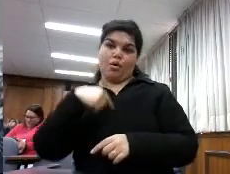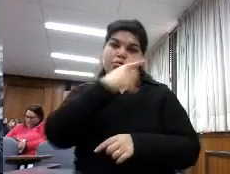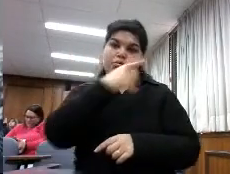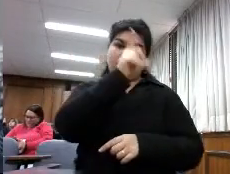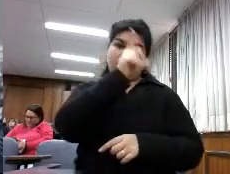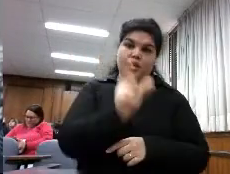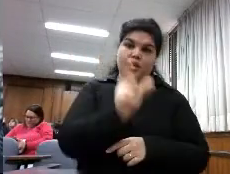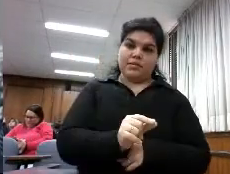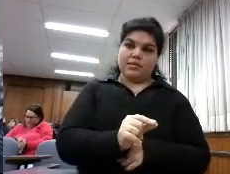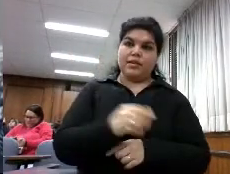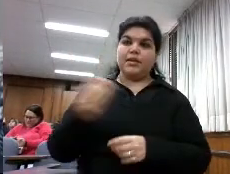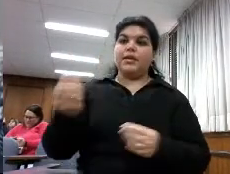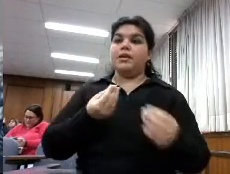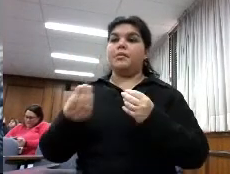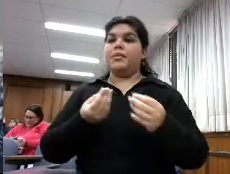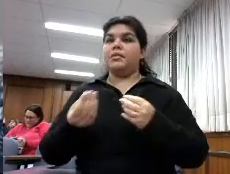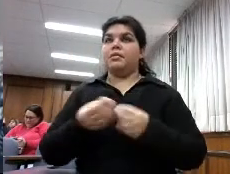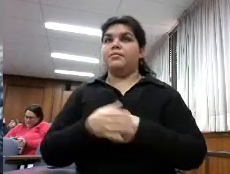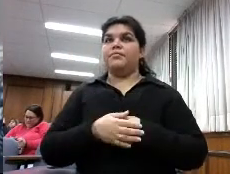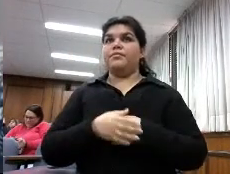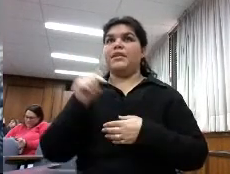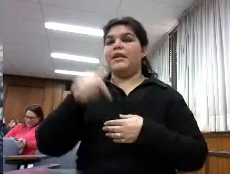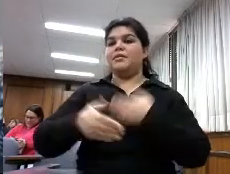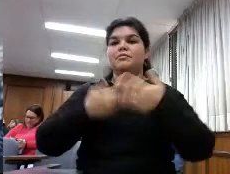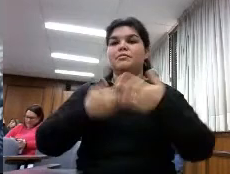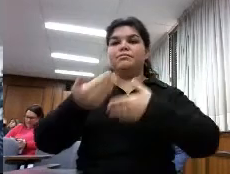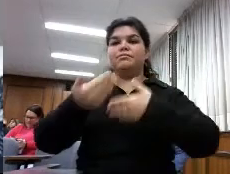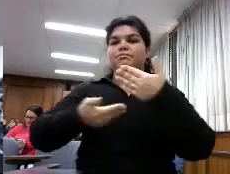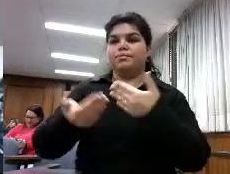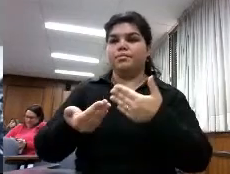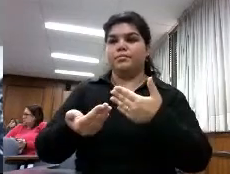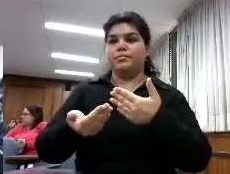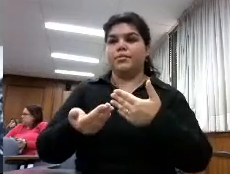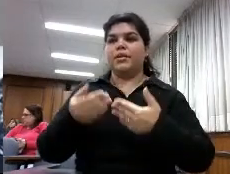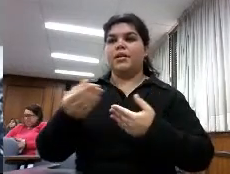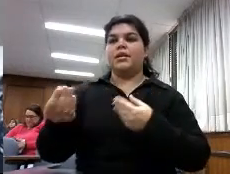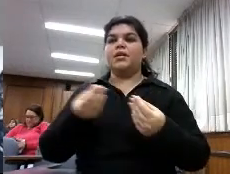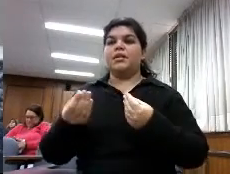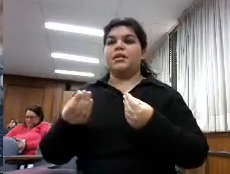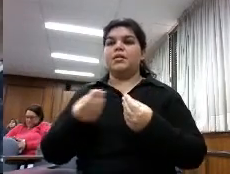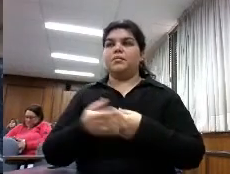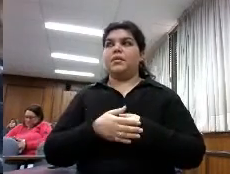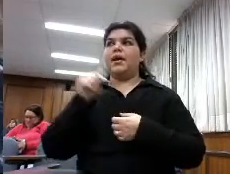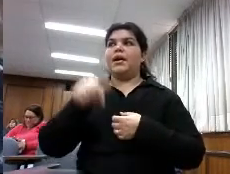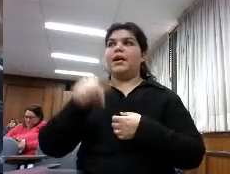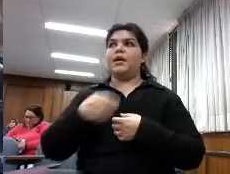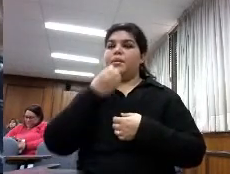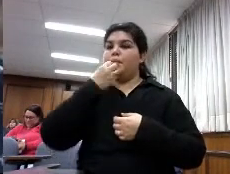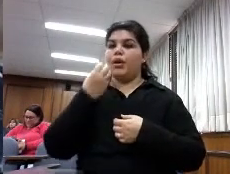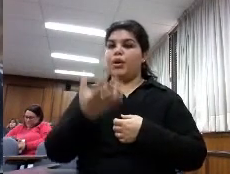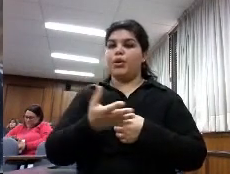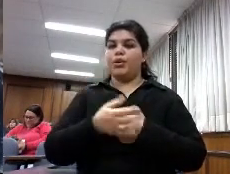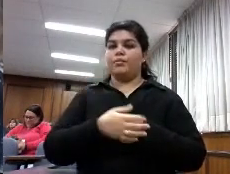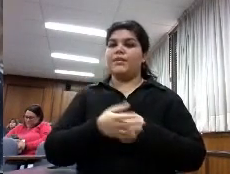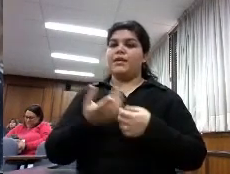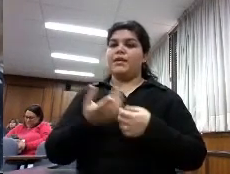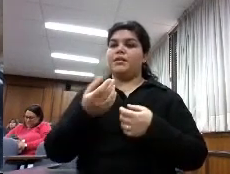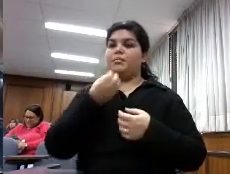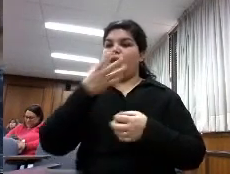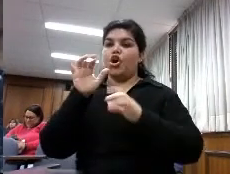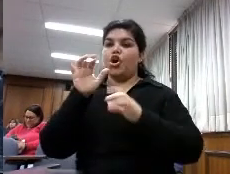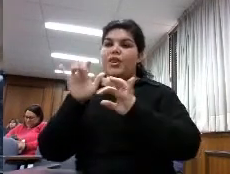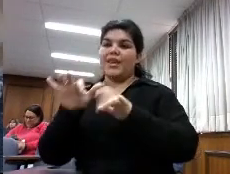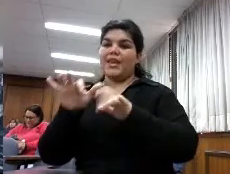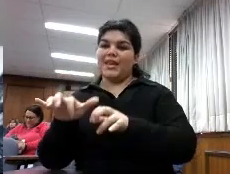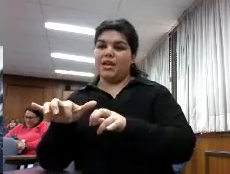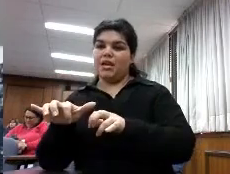considerado que leer no solo leer libros entonces cuando se hace esa encuesta dice bueno prefiero el digital cuando se la hacemos a los